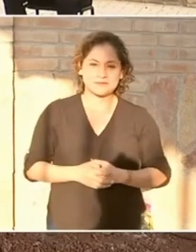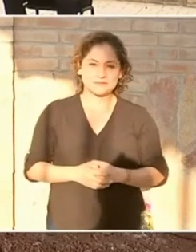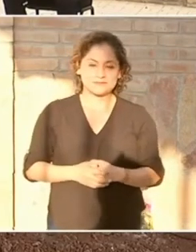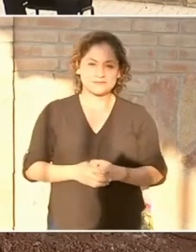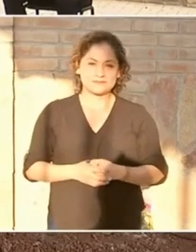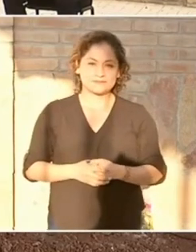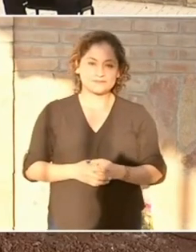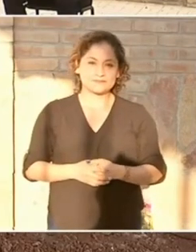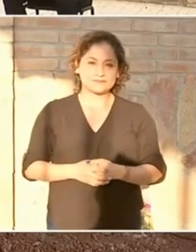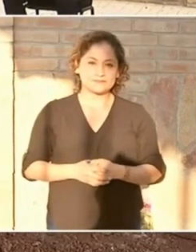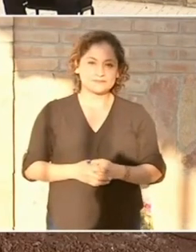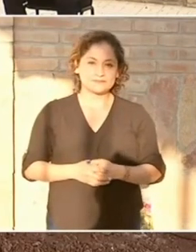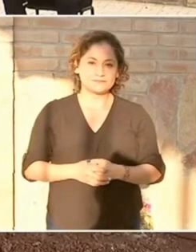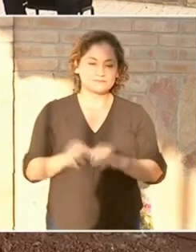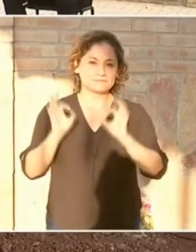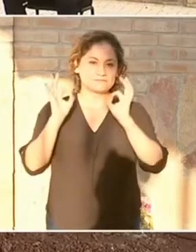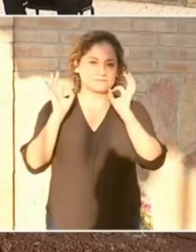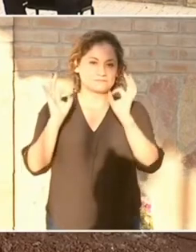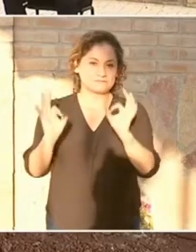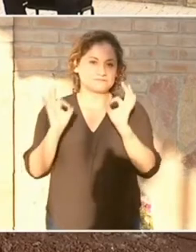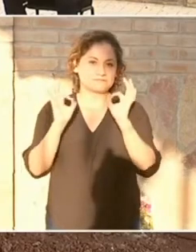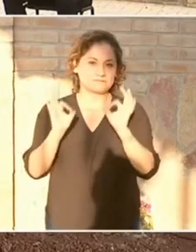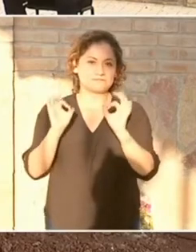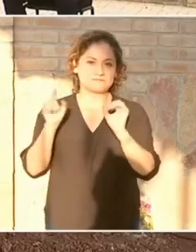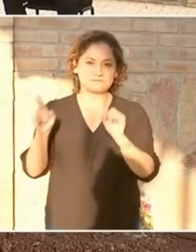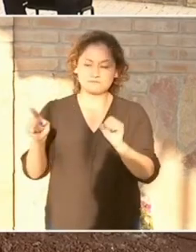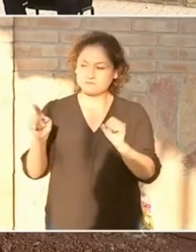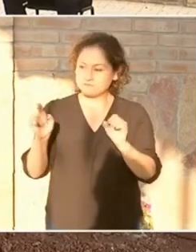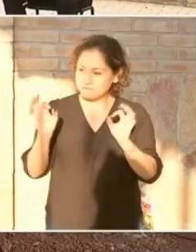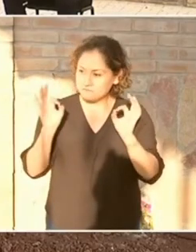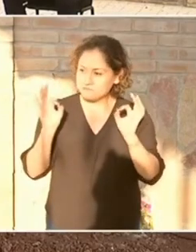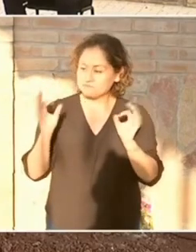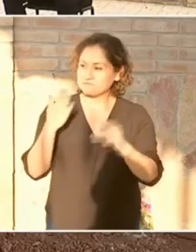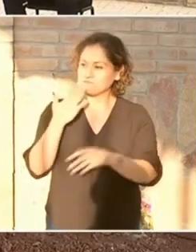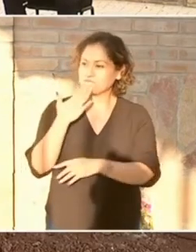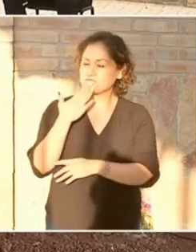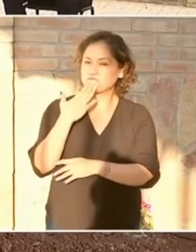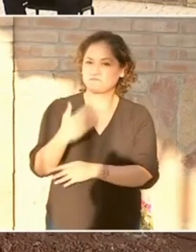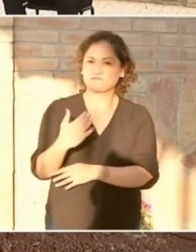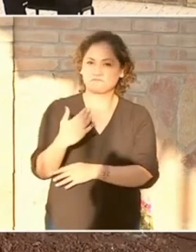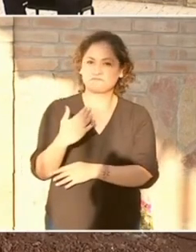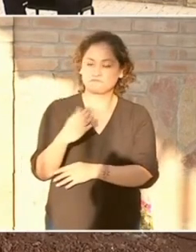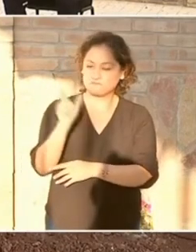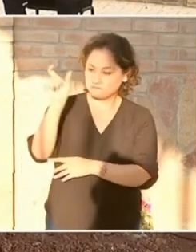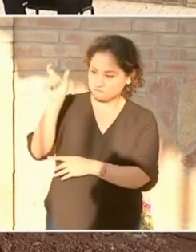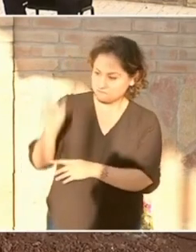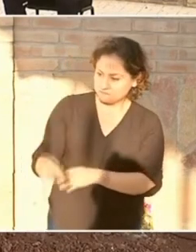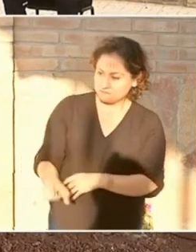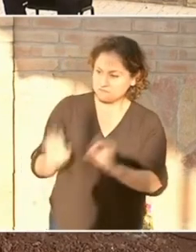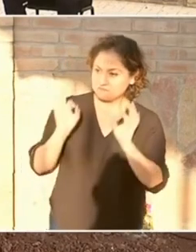más lúcido y también muy bien físicamente.